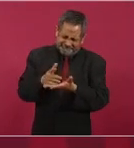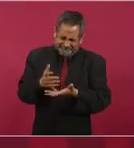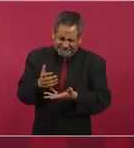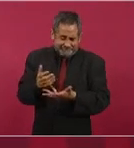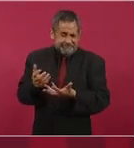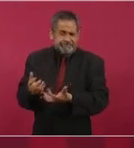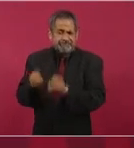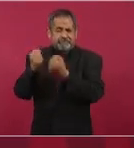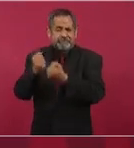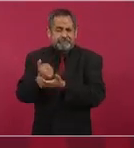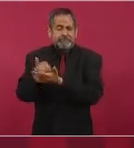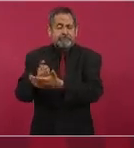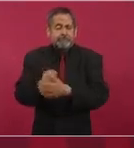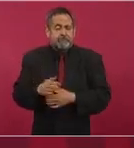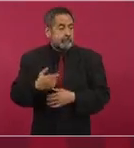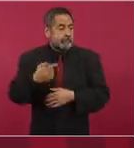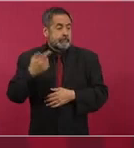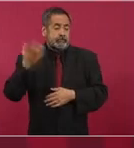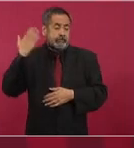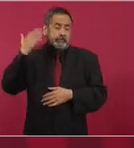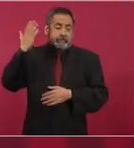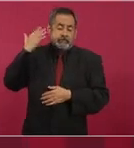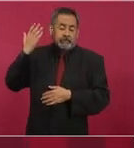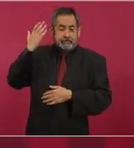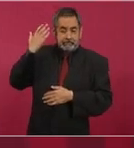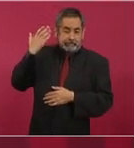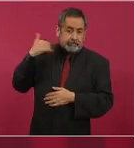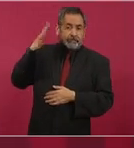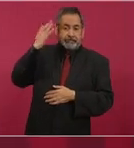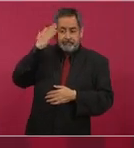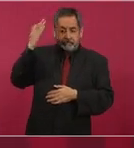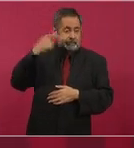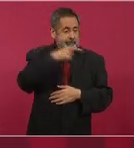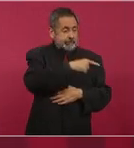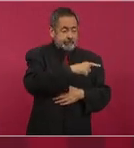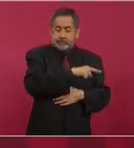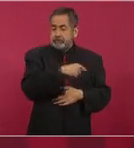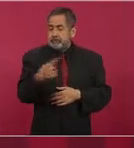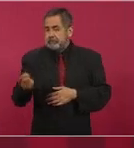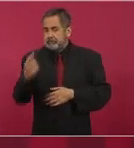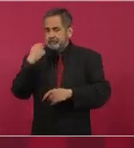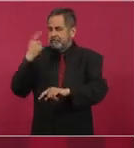la querían desaparecer